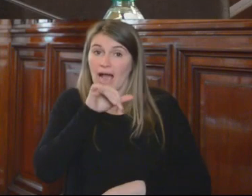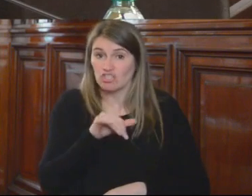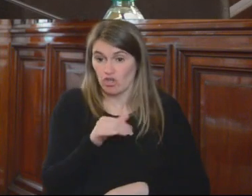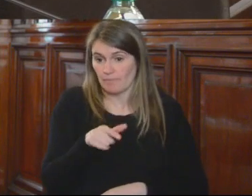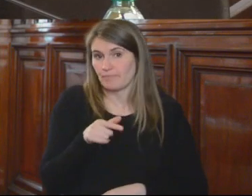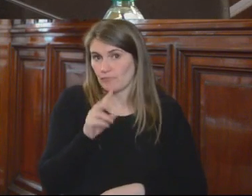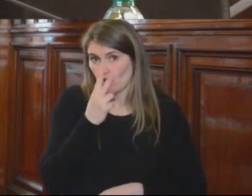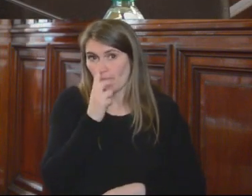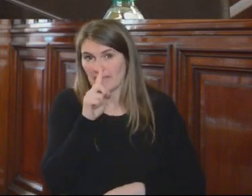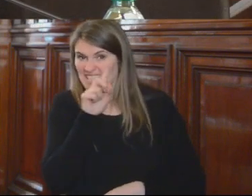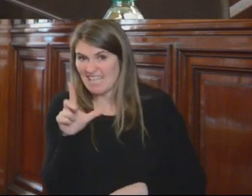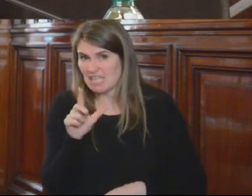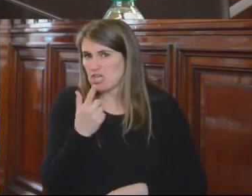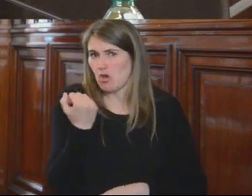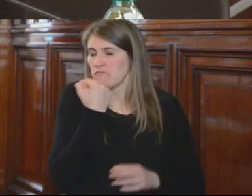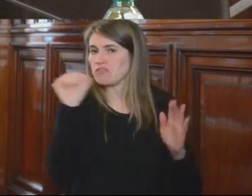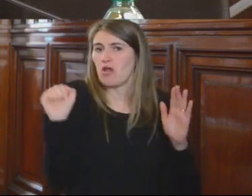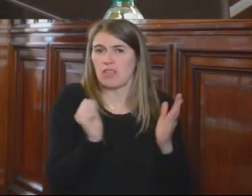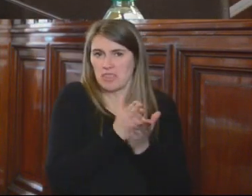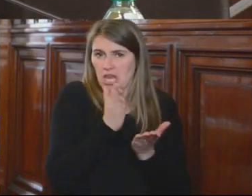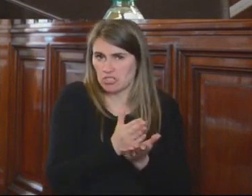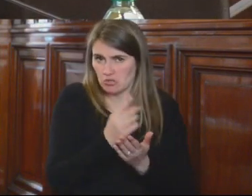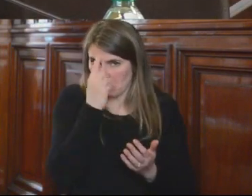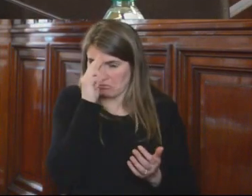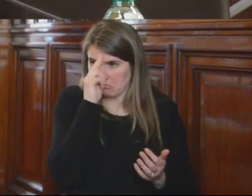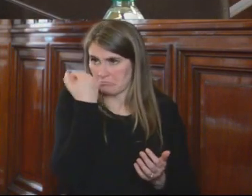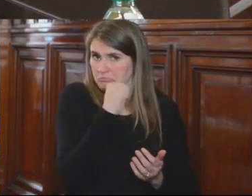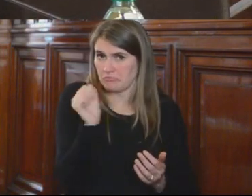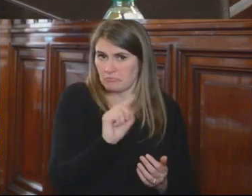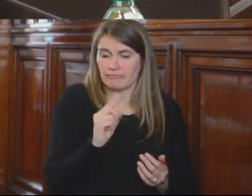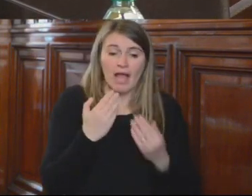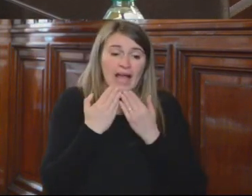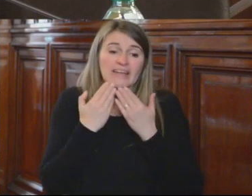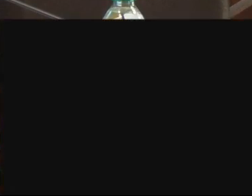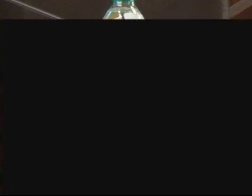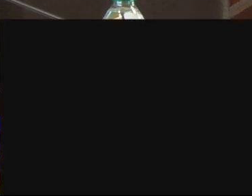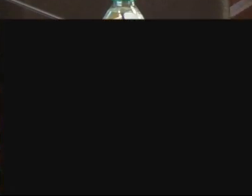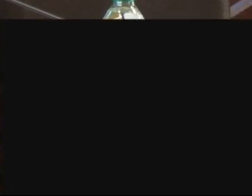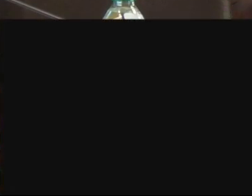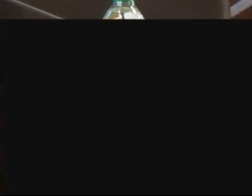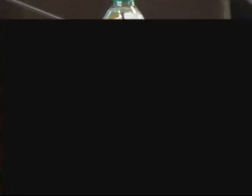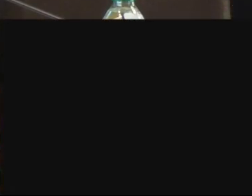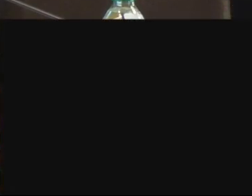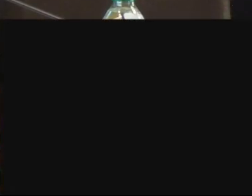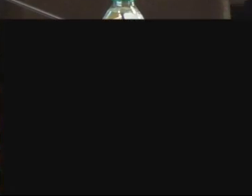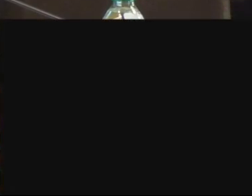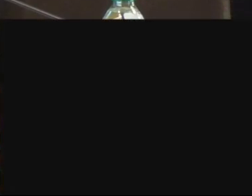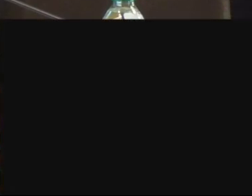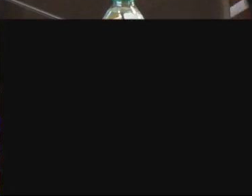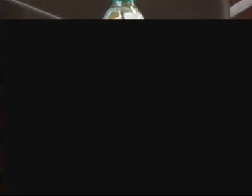vulneratorio de ningún derecho, ya que el agradecimiento de sus funciones respondió a una política interinstitucional